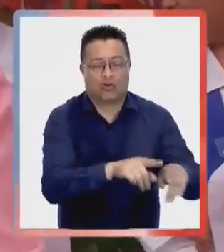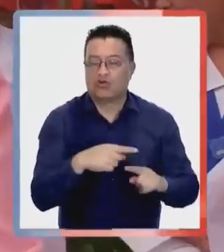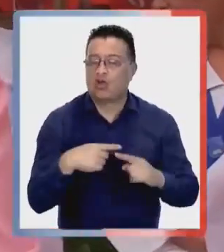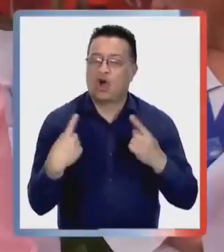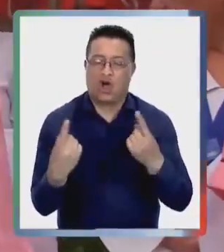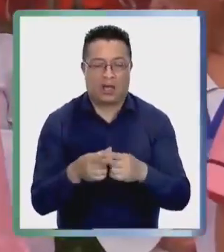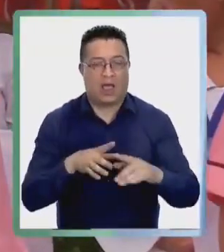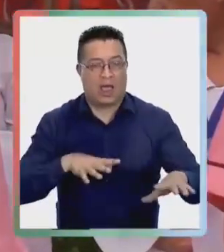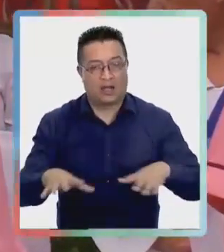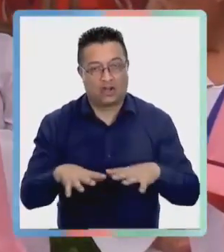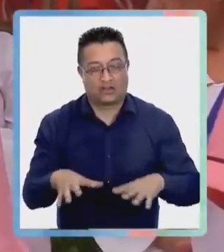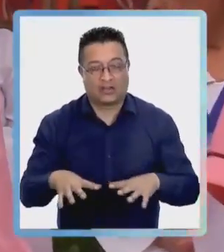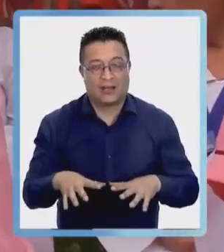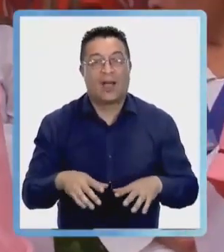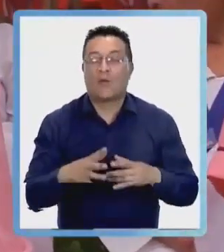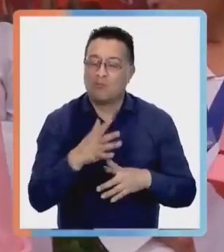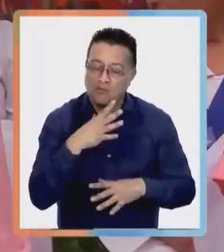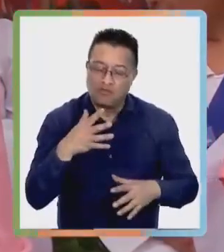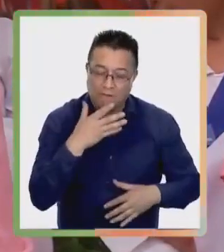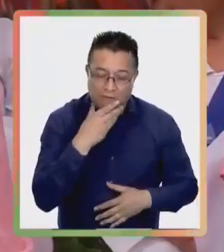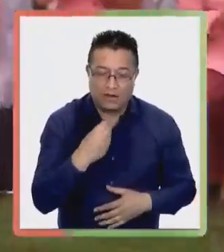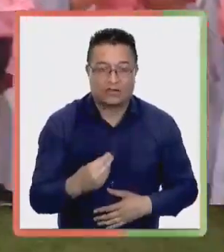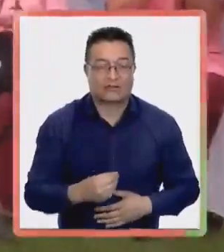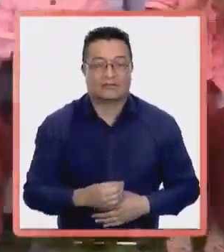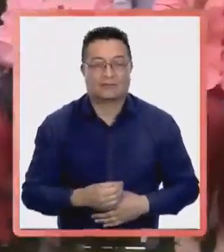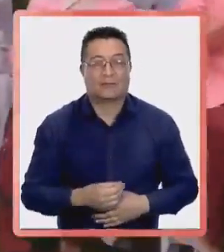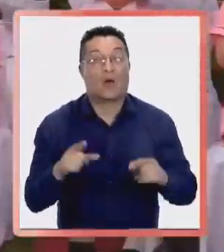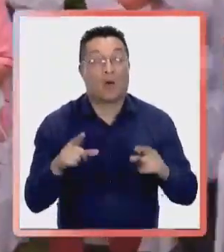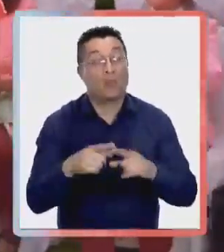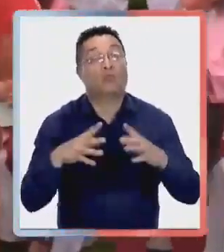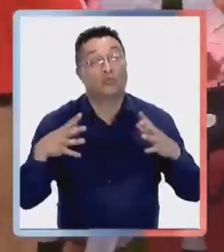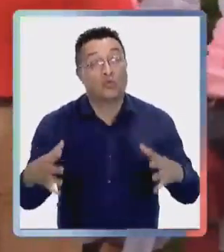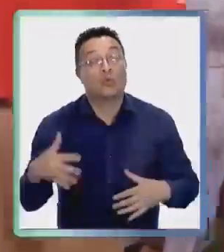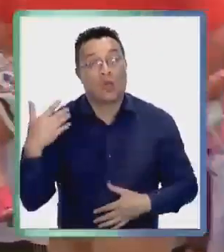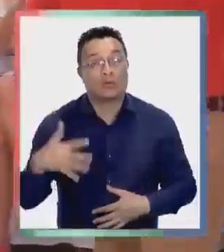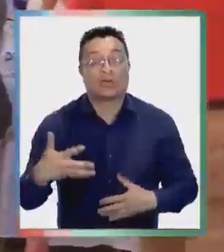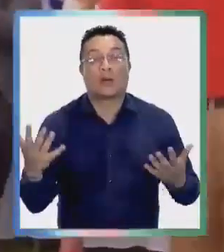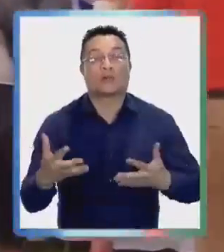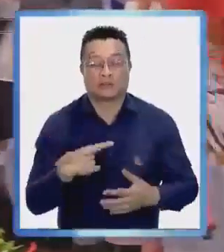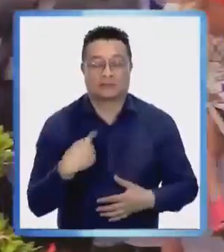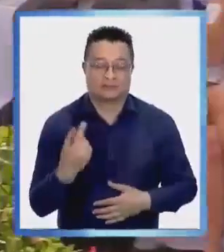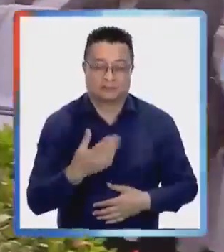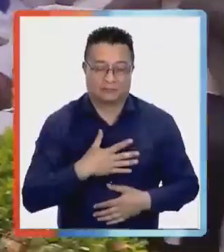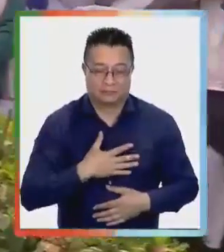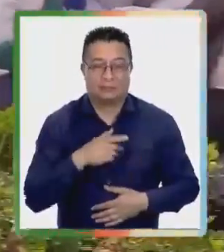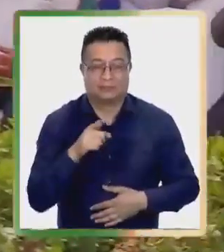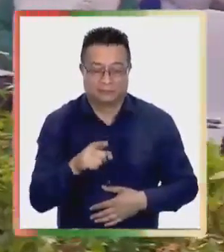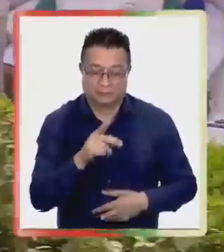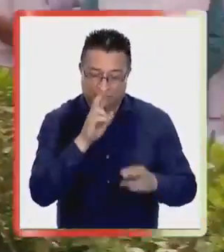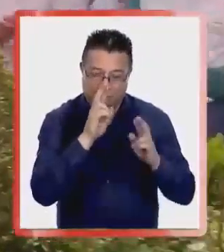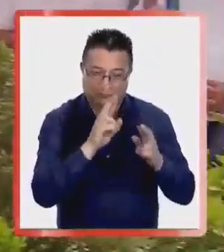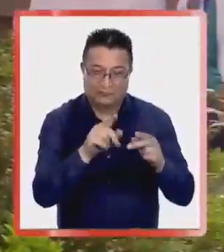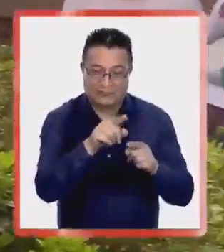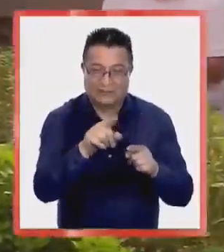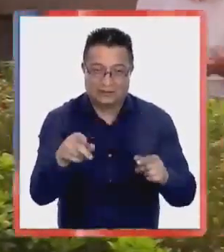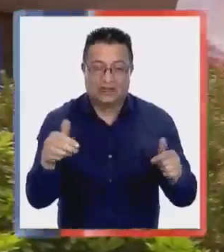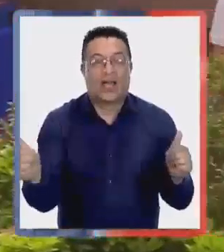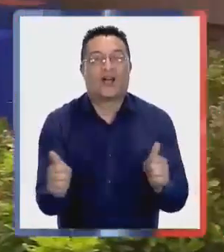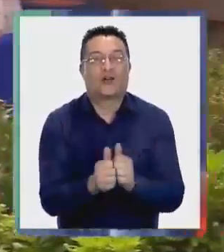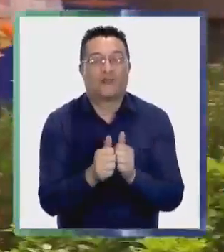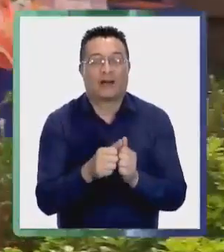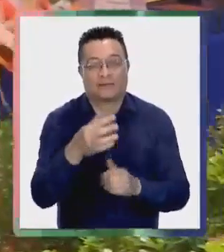todas esas cosas, ha sido muy bonito. Es muy importante porque es nuestra extensión en el sentido de que ellos